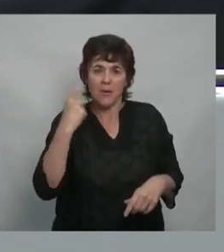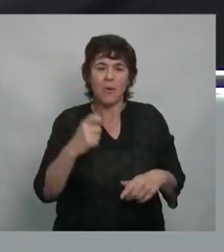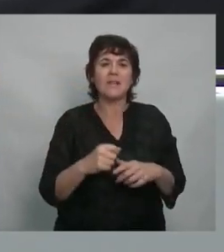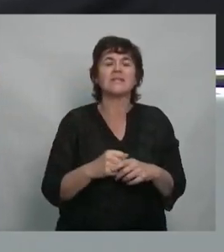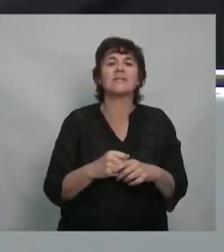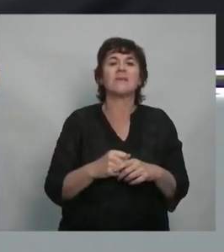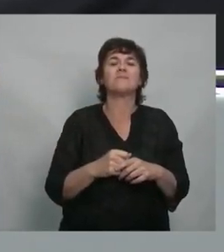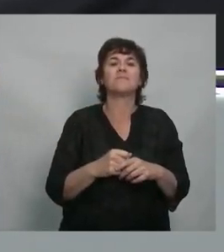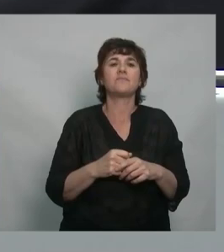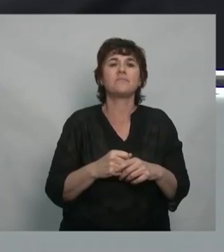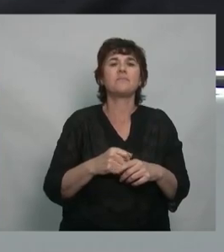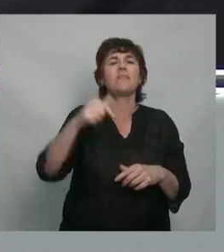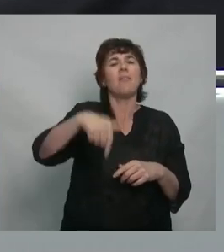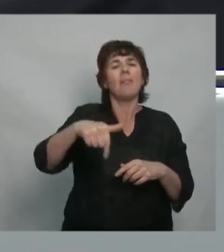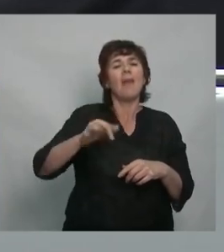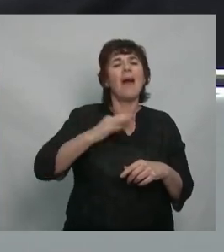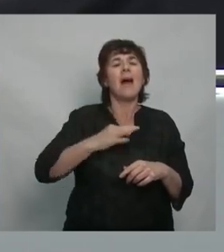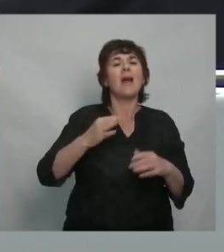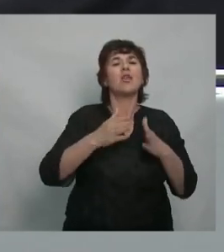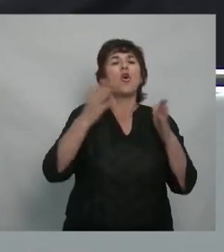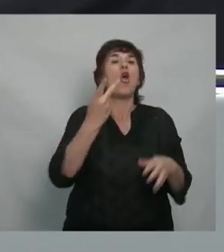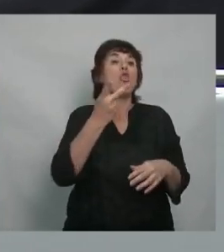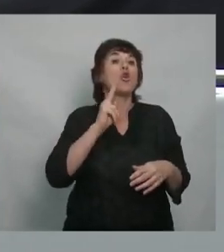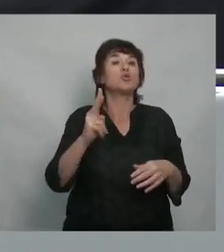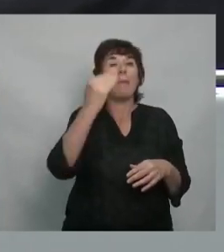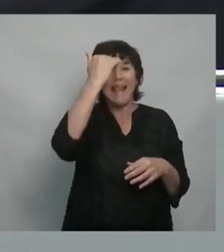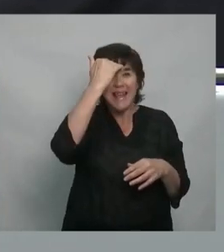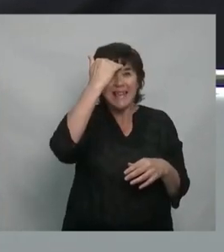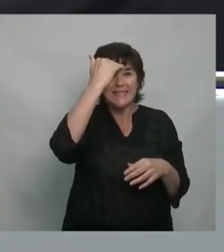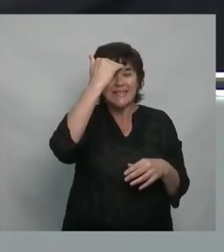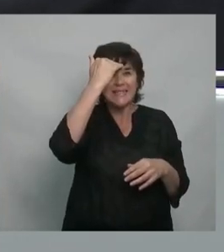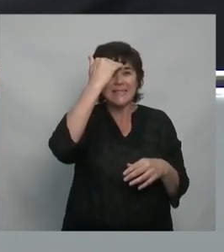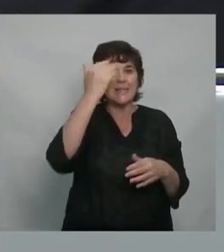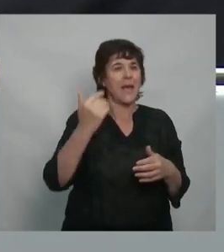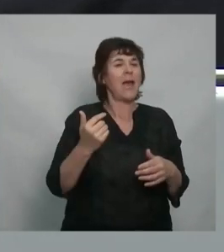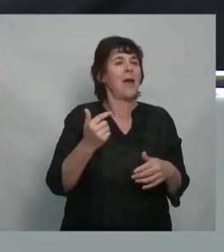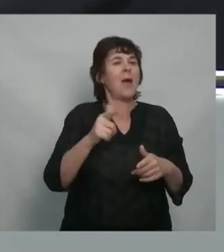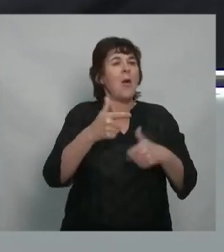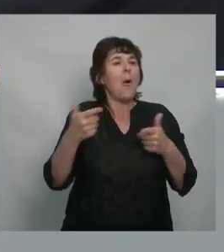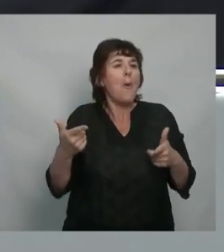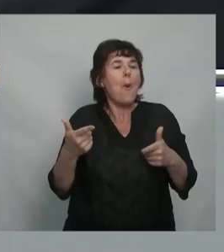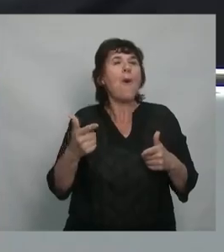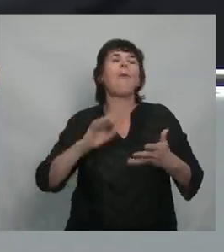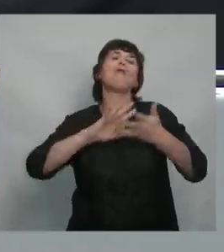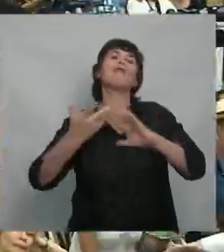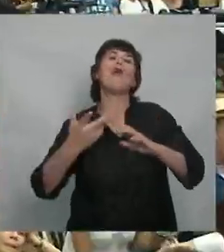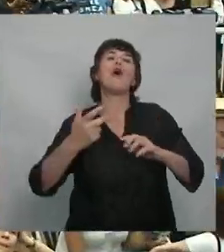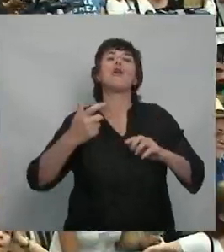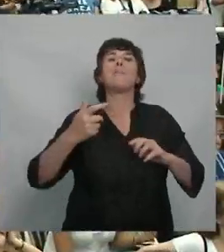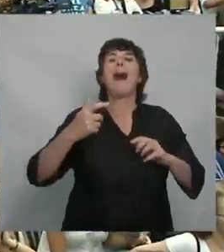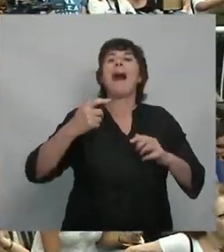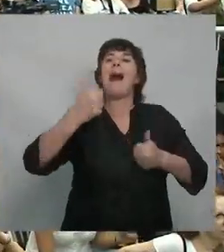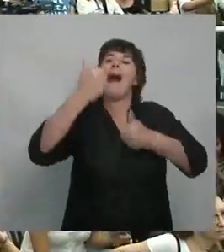2015 no hubo una explicitación de neoliberalismo en la